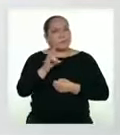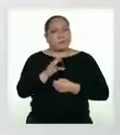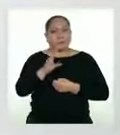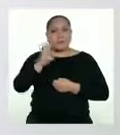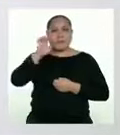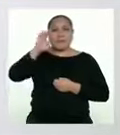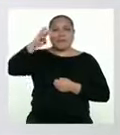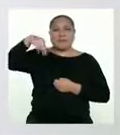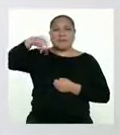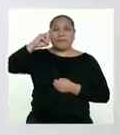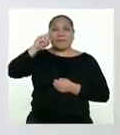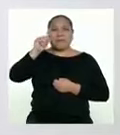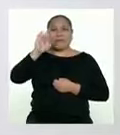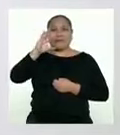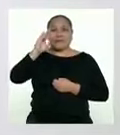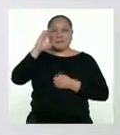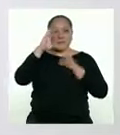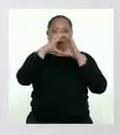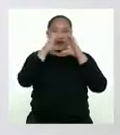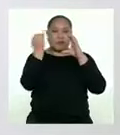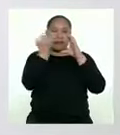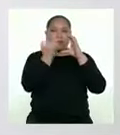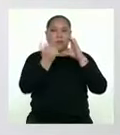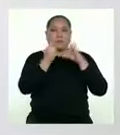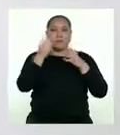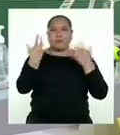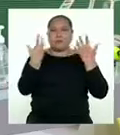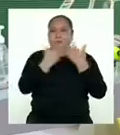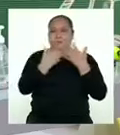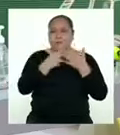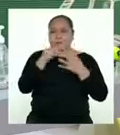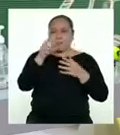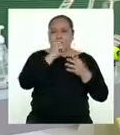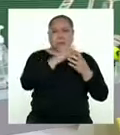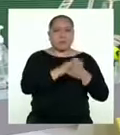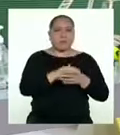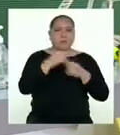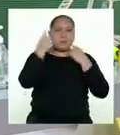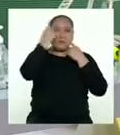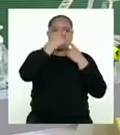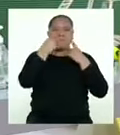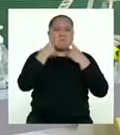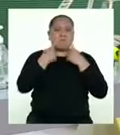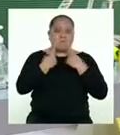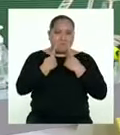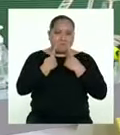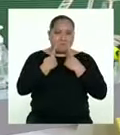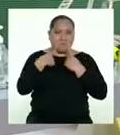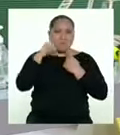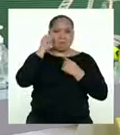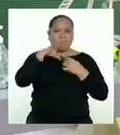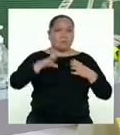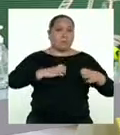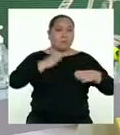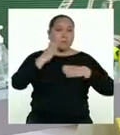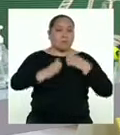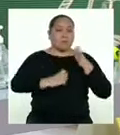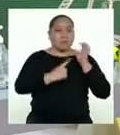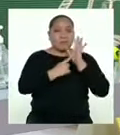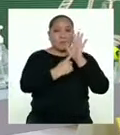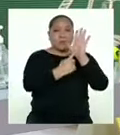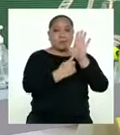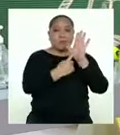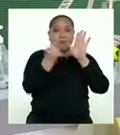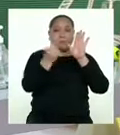emoticón. ¿Qué relación tiene con lo que nos dice el texto? La carita triste alude a las emociones que pueden aparecer